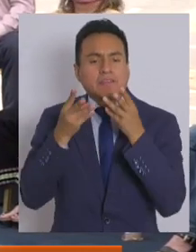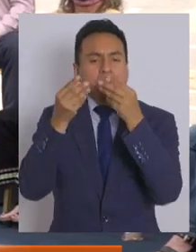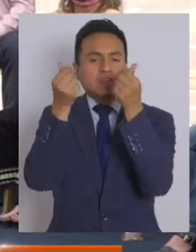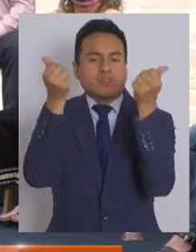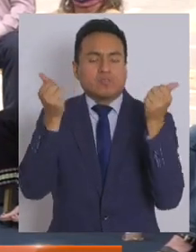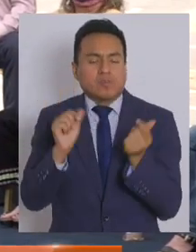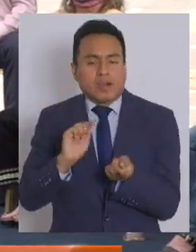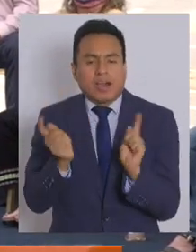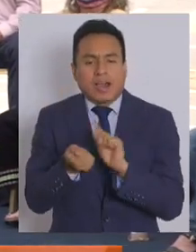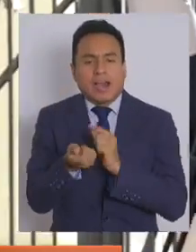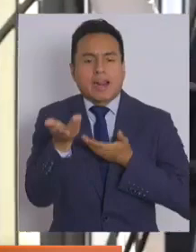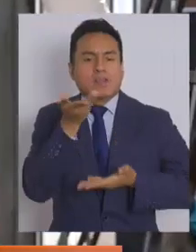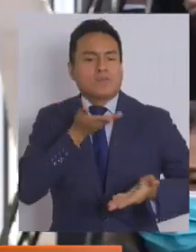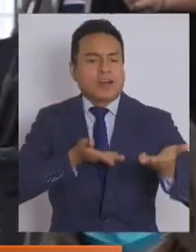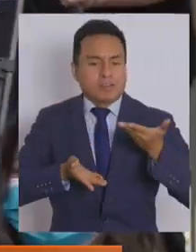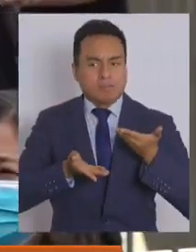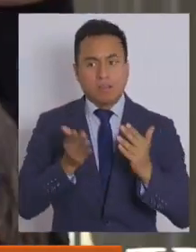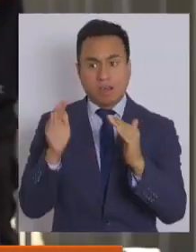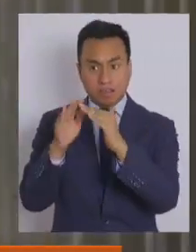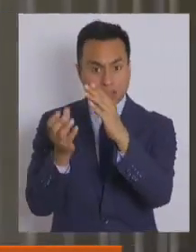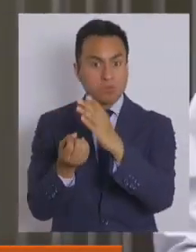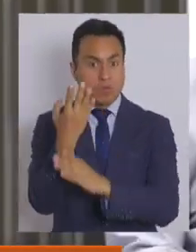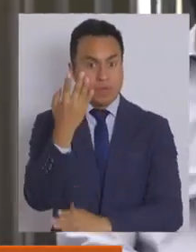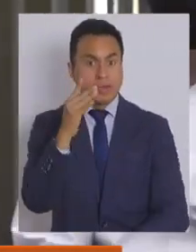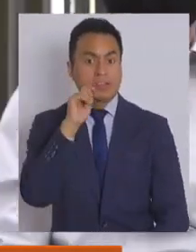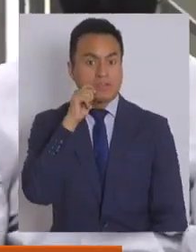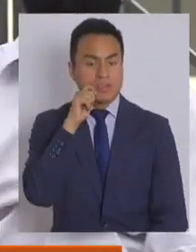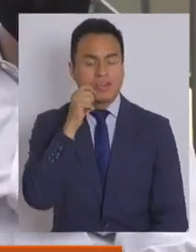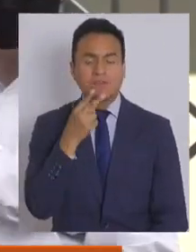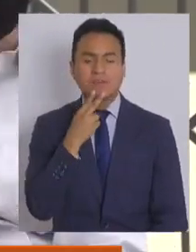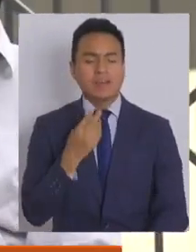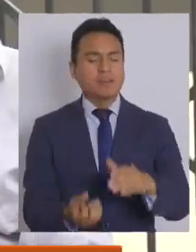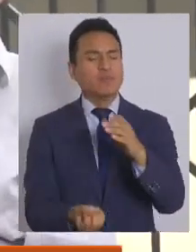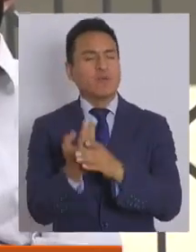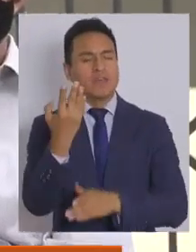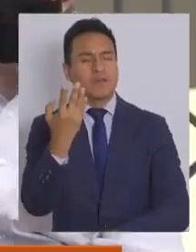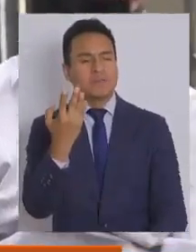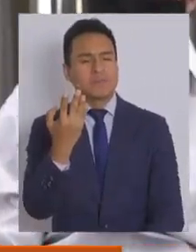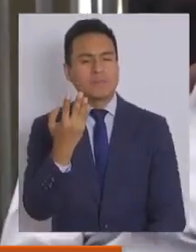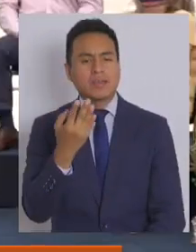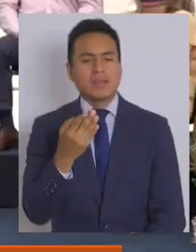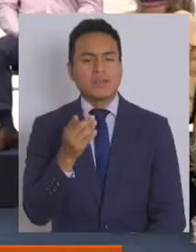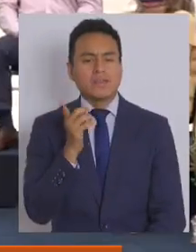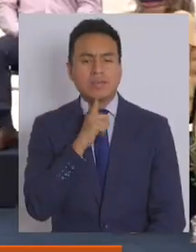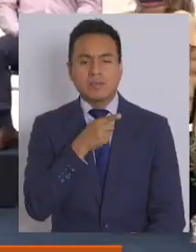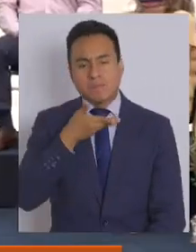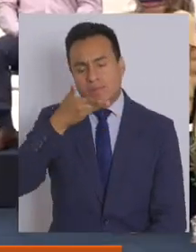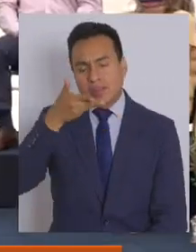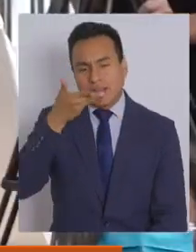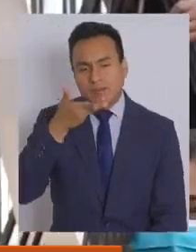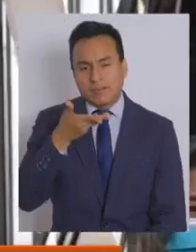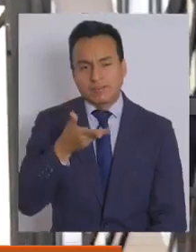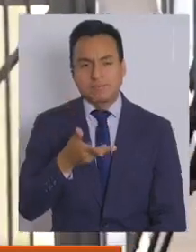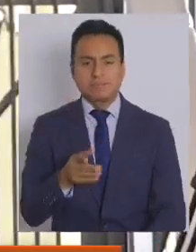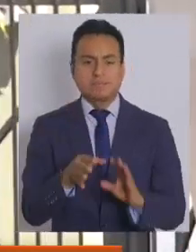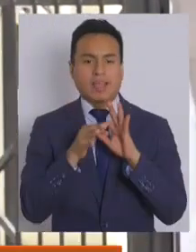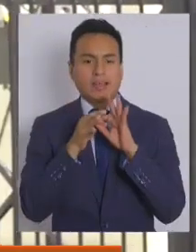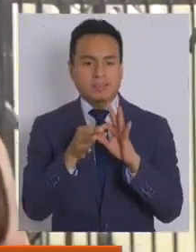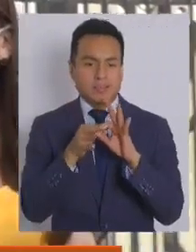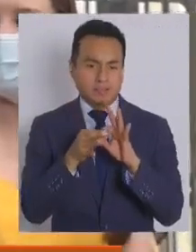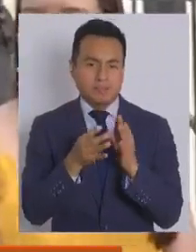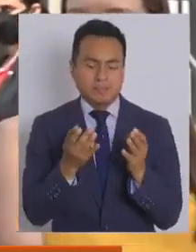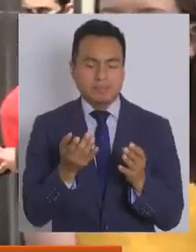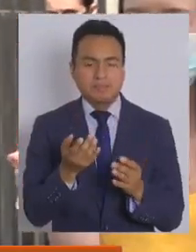Que no solamente sea una casa nueva, sino que sea una vida nueva. Y quiero terminar estas palabras, bueno, agradeciendo